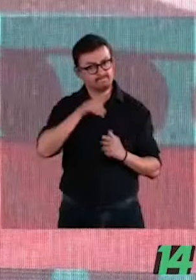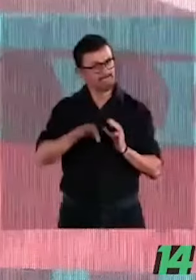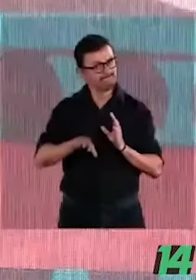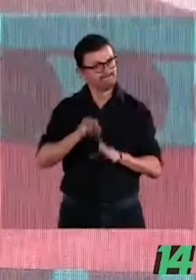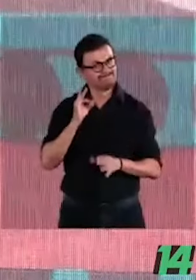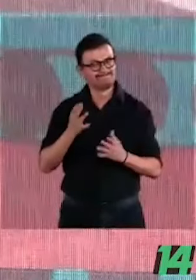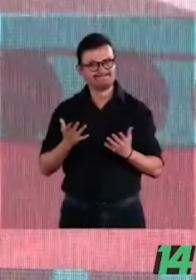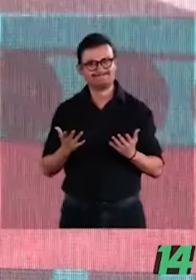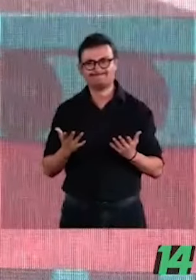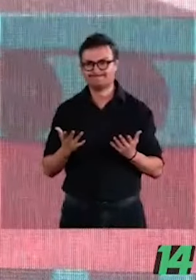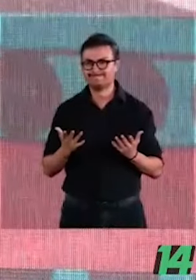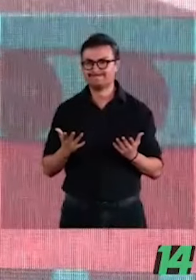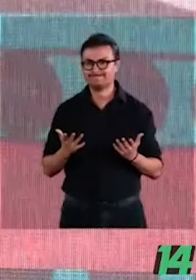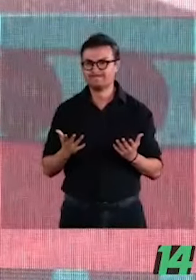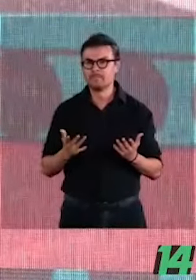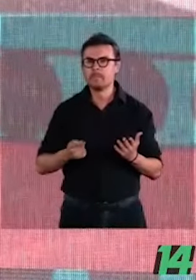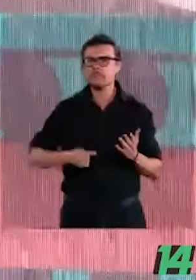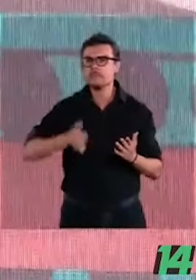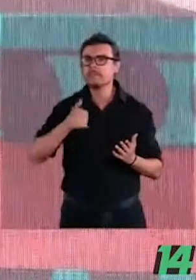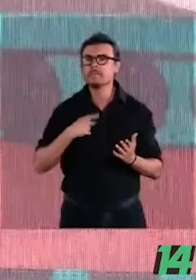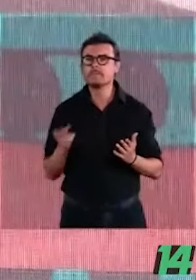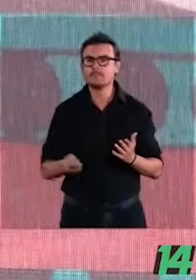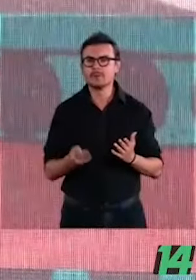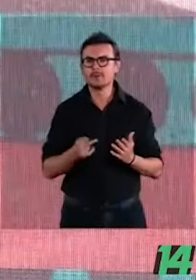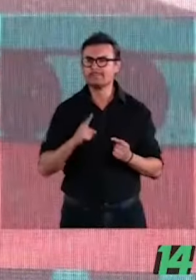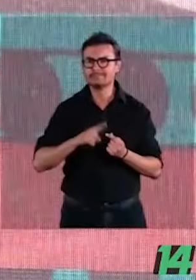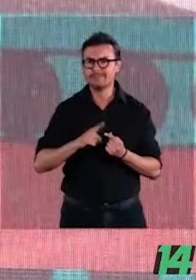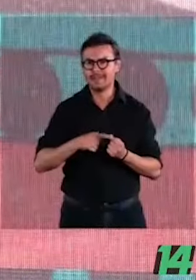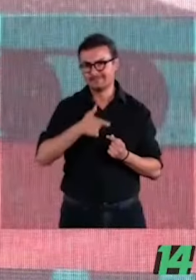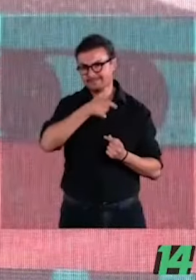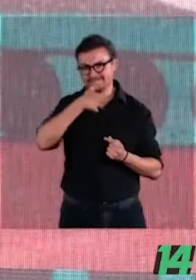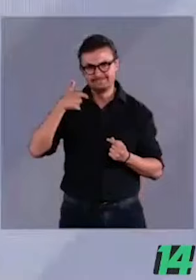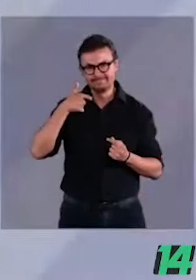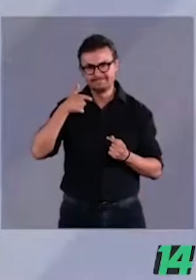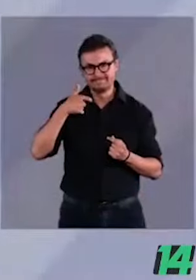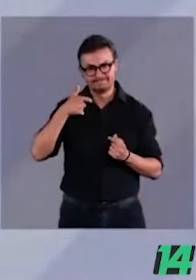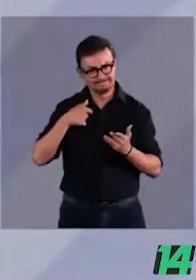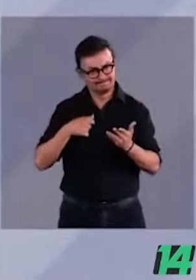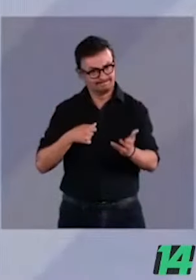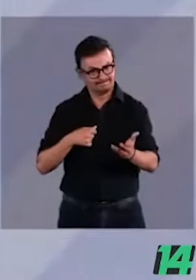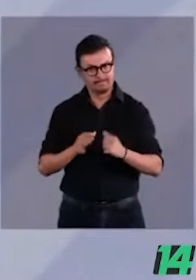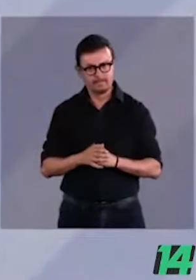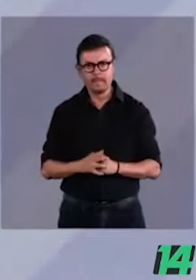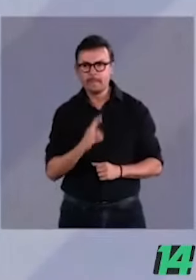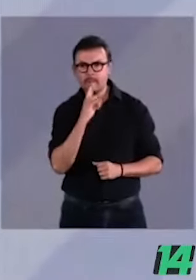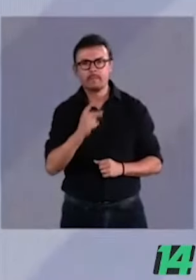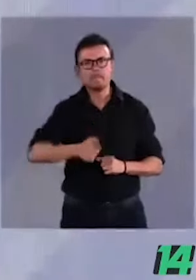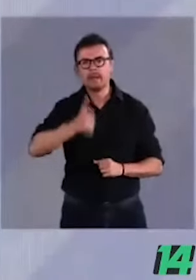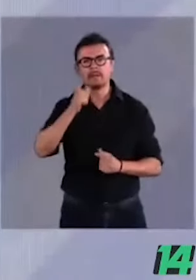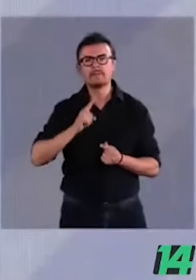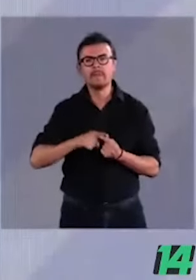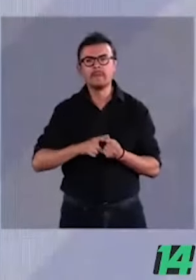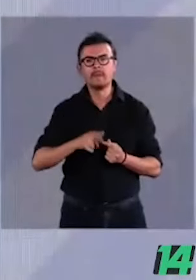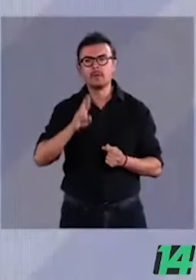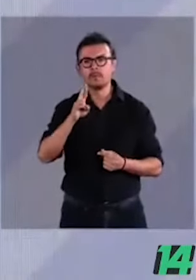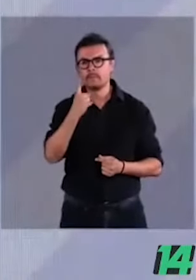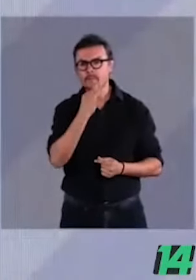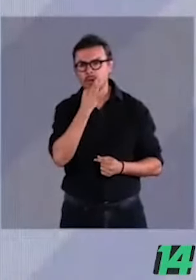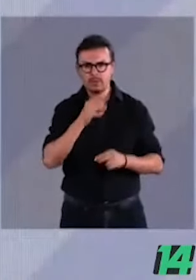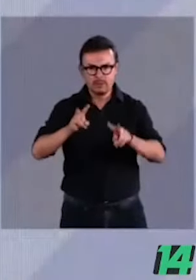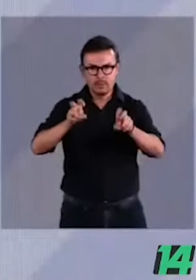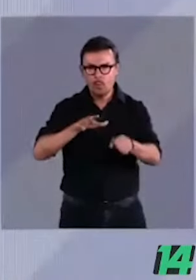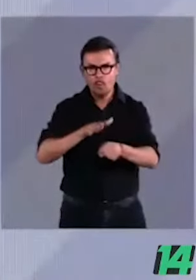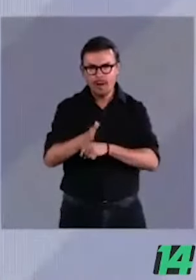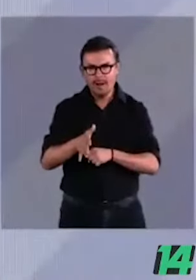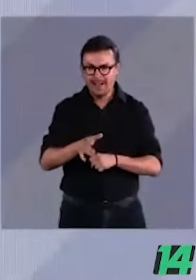pero la primera pregunta es la de Jorge Maínez, y la primera en responder sería Xochitl Galvez, hasta un minuto. es? ¿Mandé?